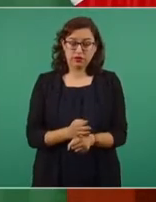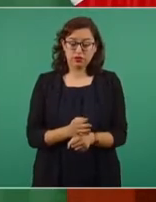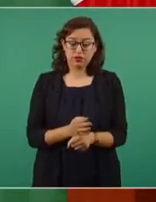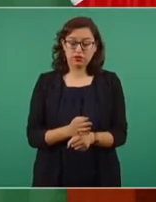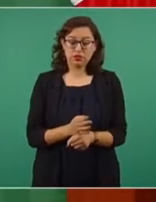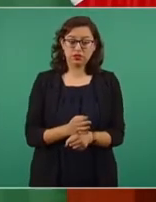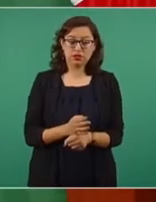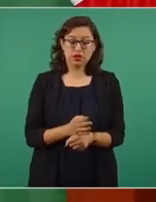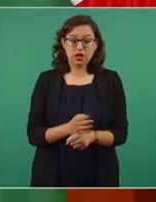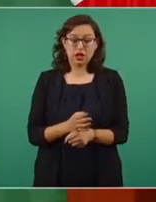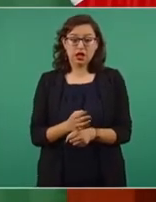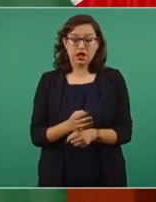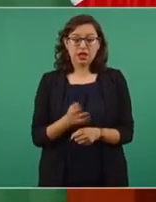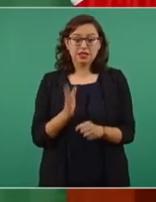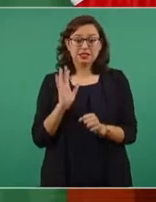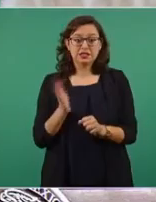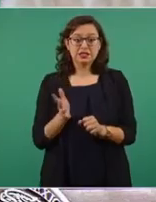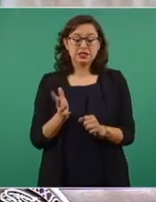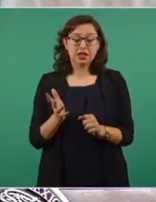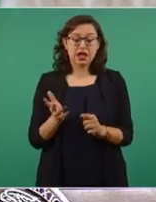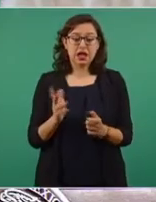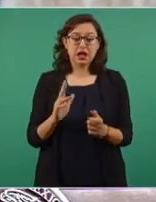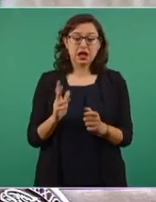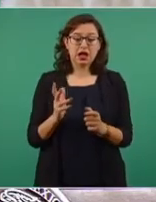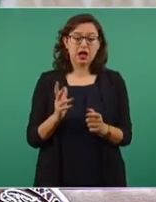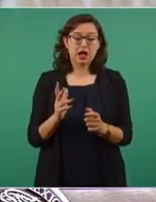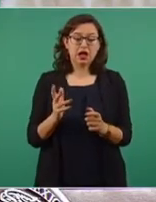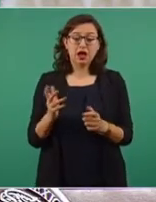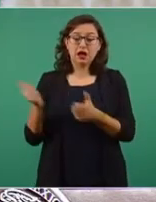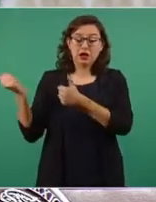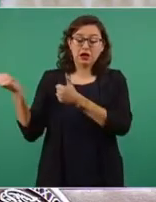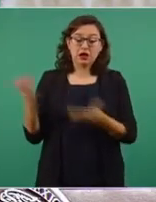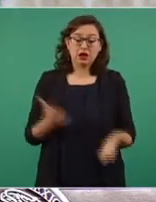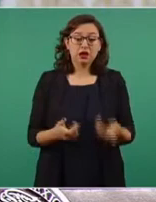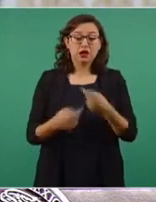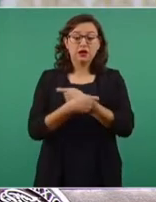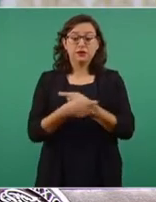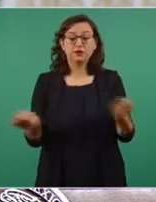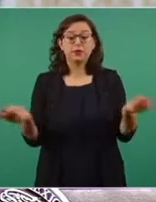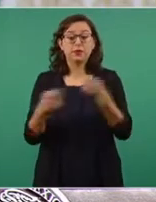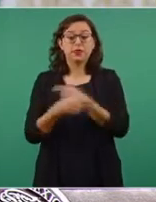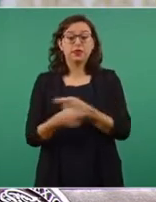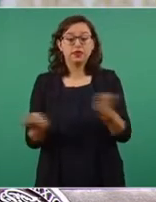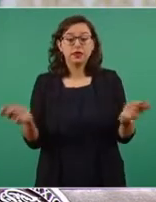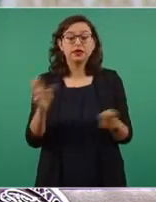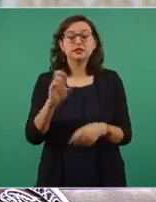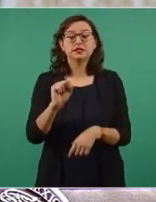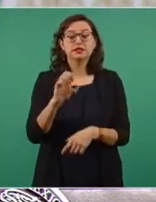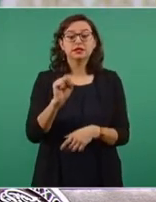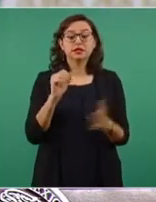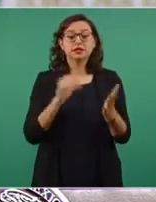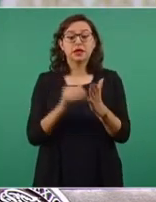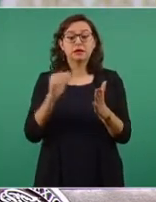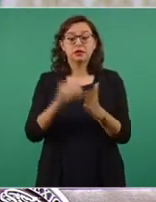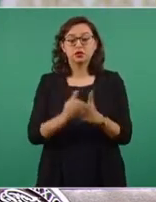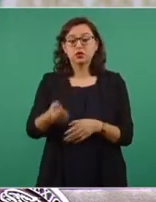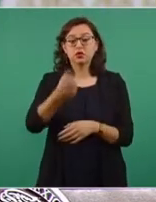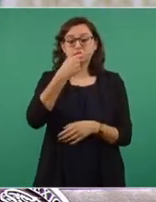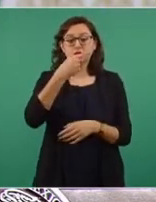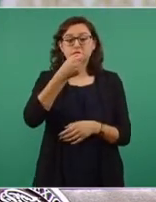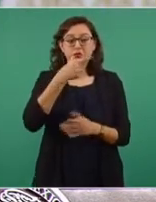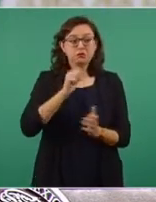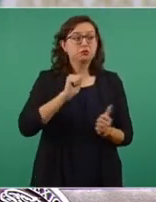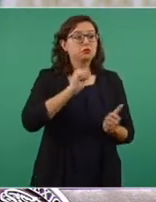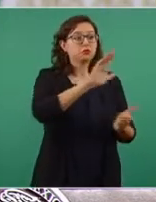hacen entregas en tránsito o con orden de entrega, más de 60 millones de piezas para todo el